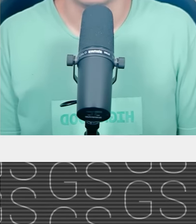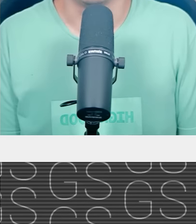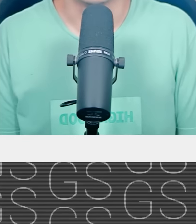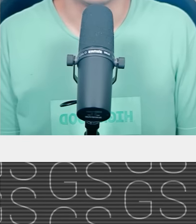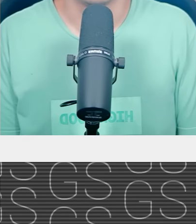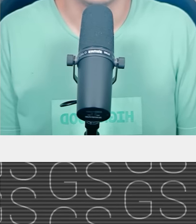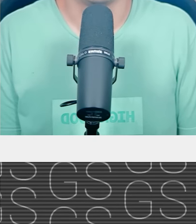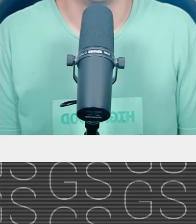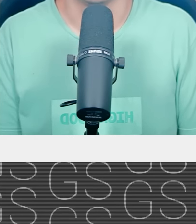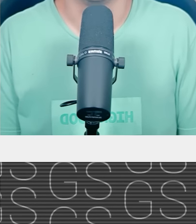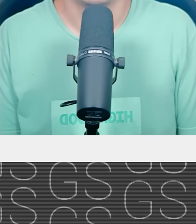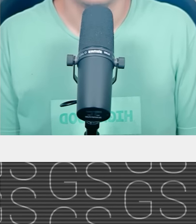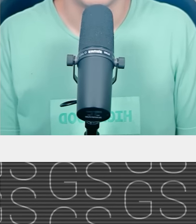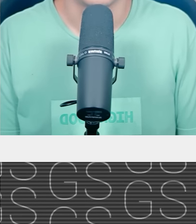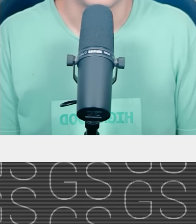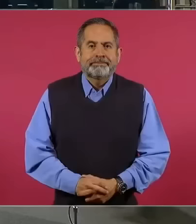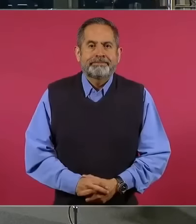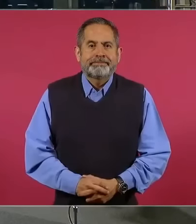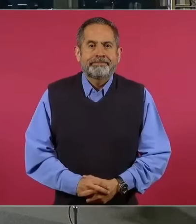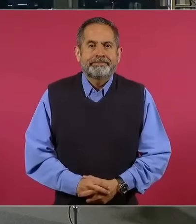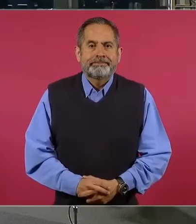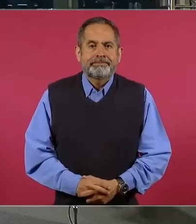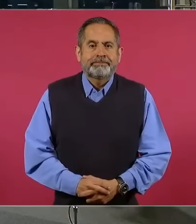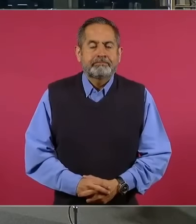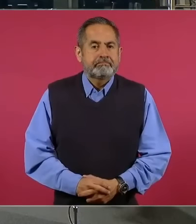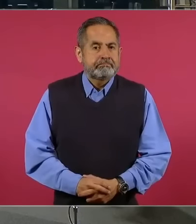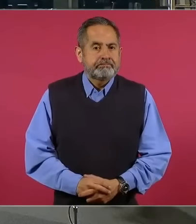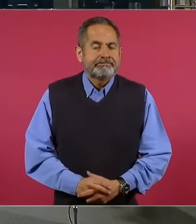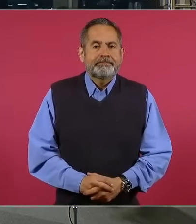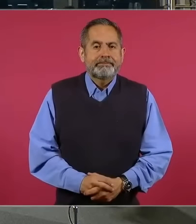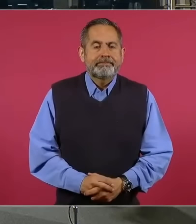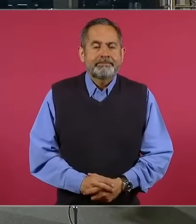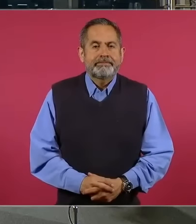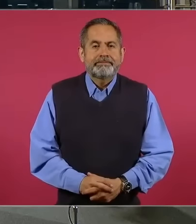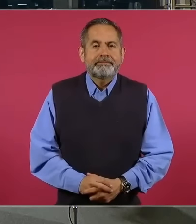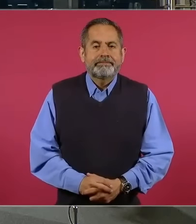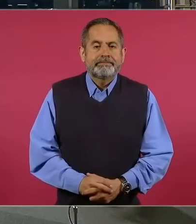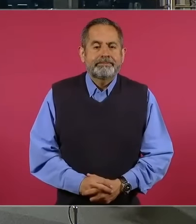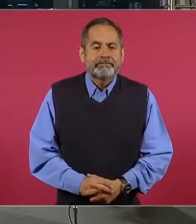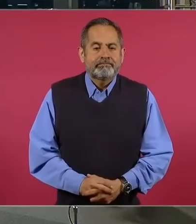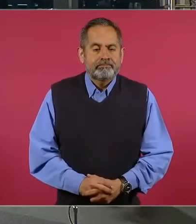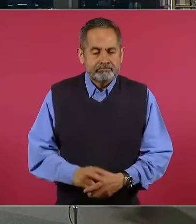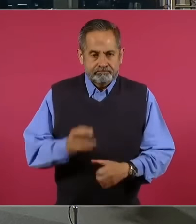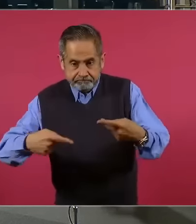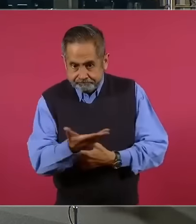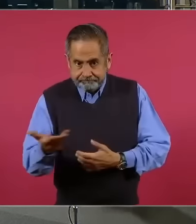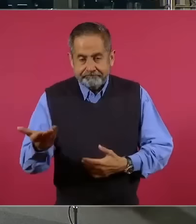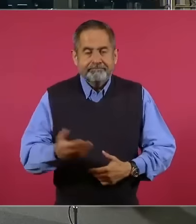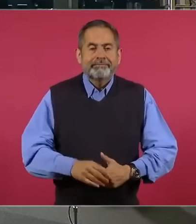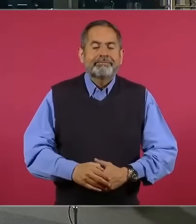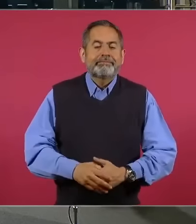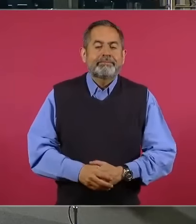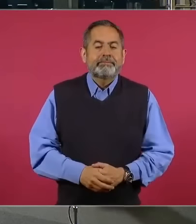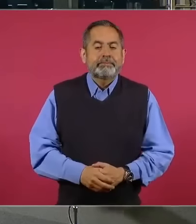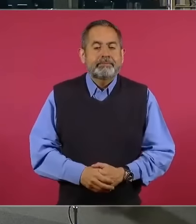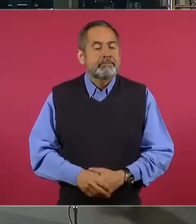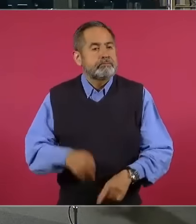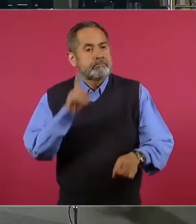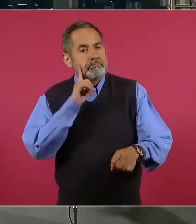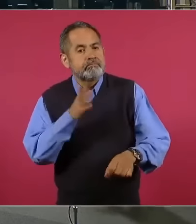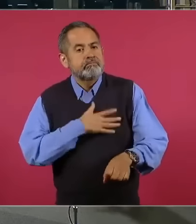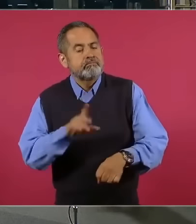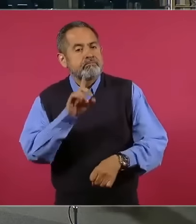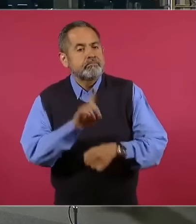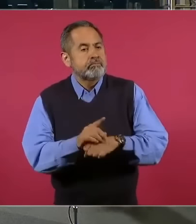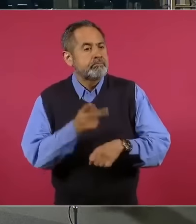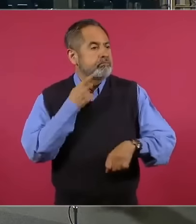Vamos a escuchar lo que dijo el presidente López Obrador. Bueno, vamos a abrir para preguntas. Buenos días, presidente,